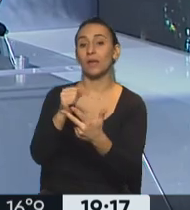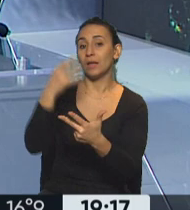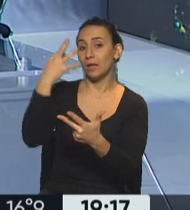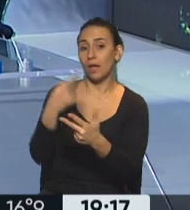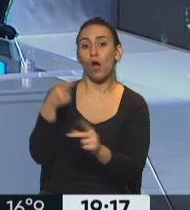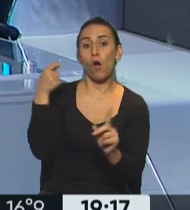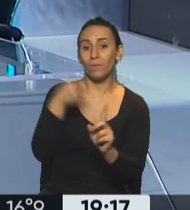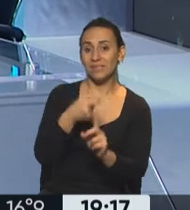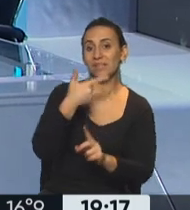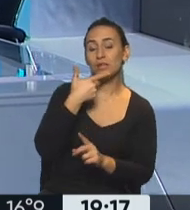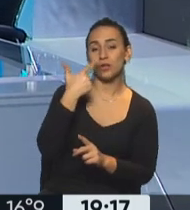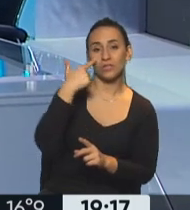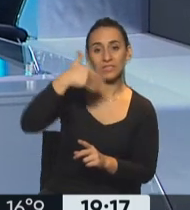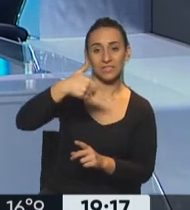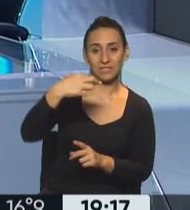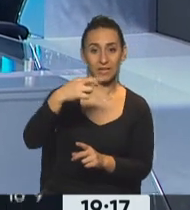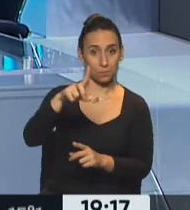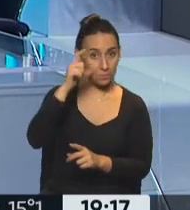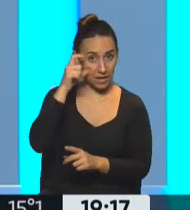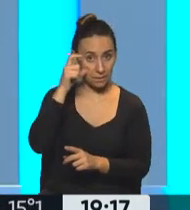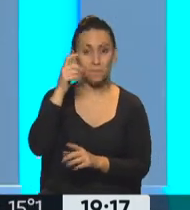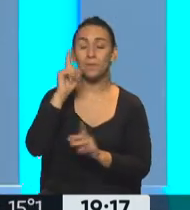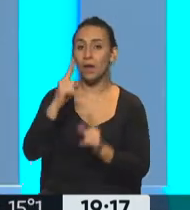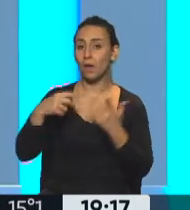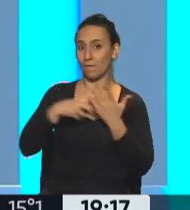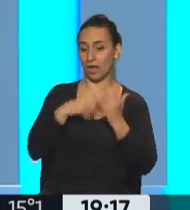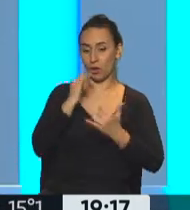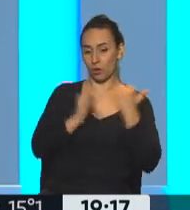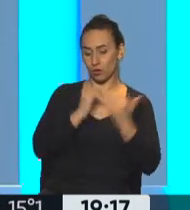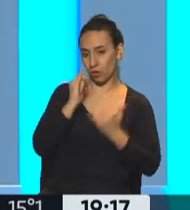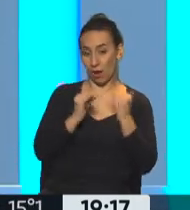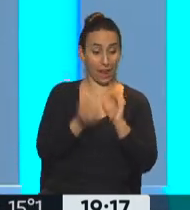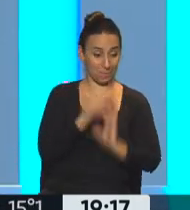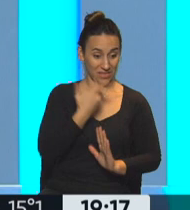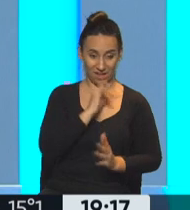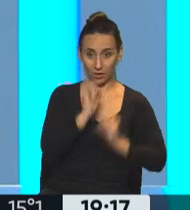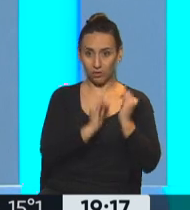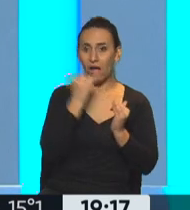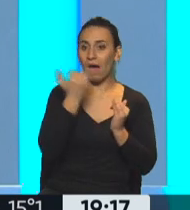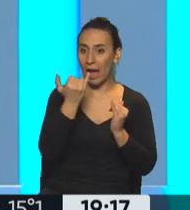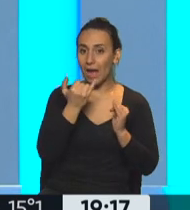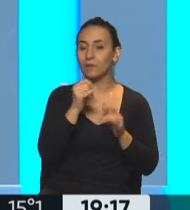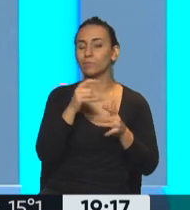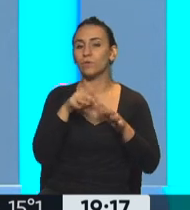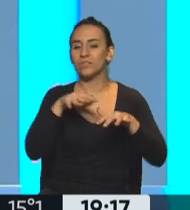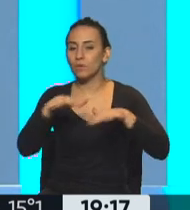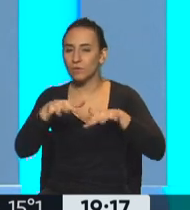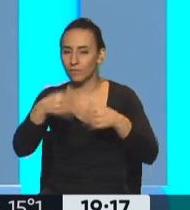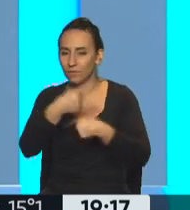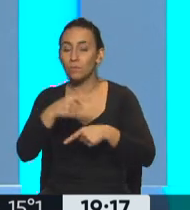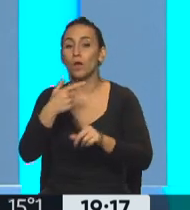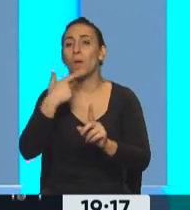homicidio simple Pero el fiscal contaba esta mañana que hay una serie de circunstancias que rodean al